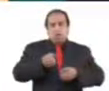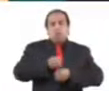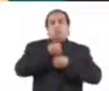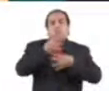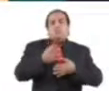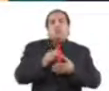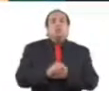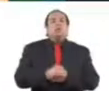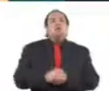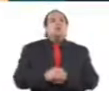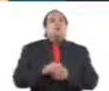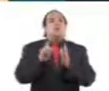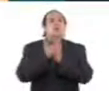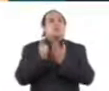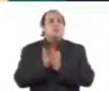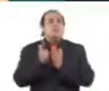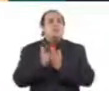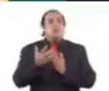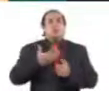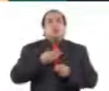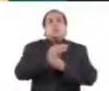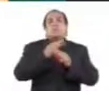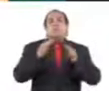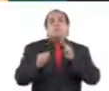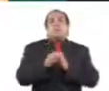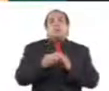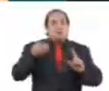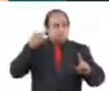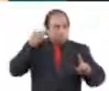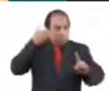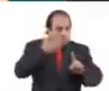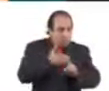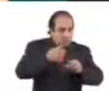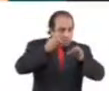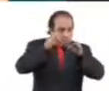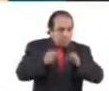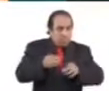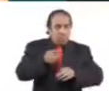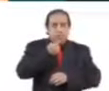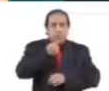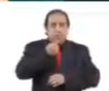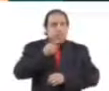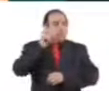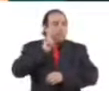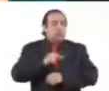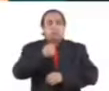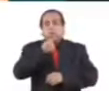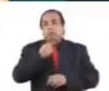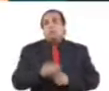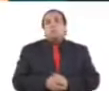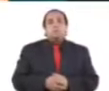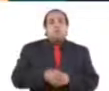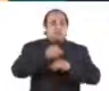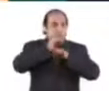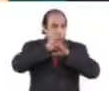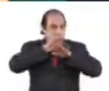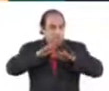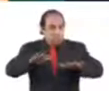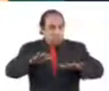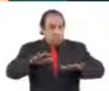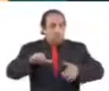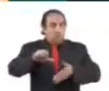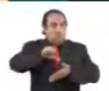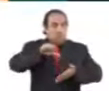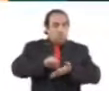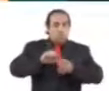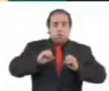con materiales y herramientas elaborados especialmente para niñas y niños, difundidos dentro y